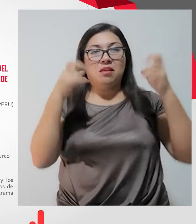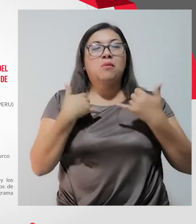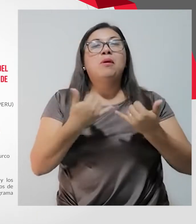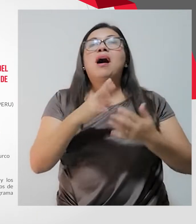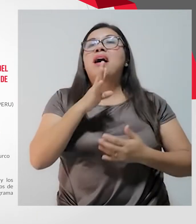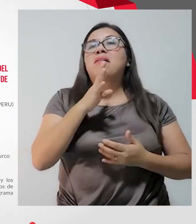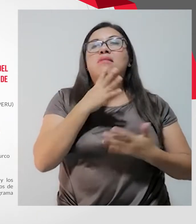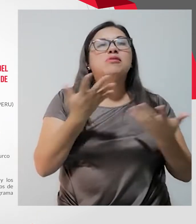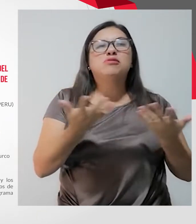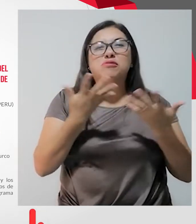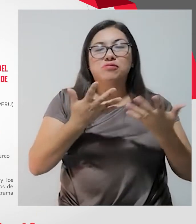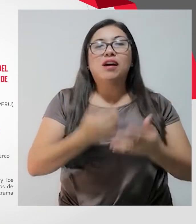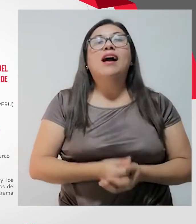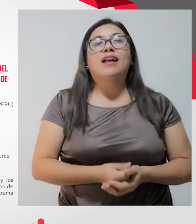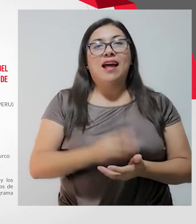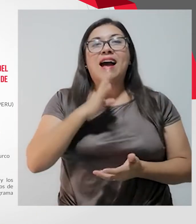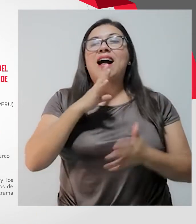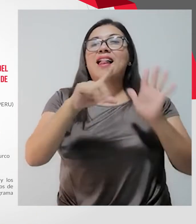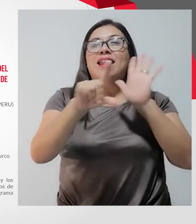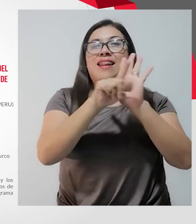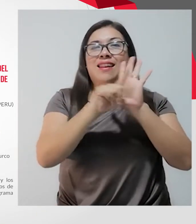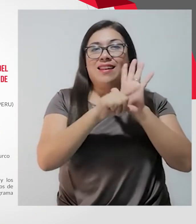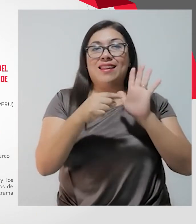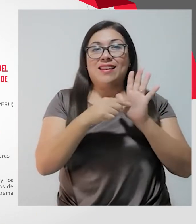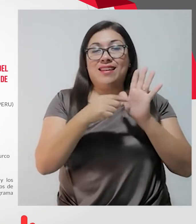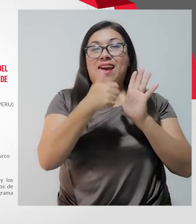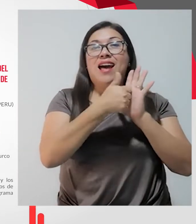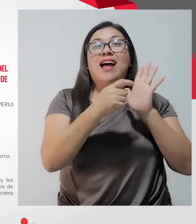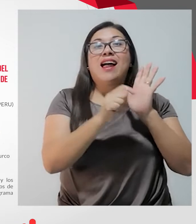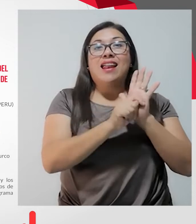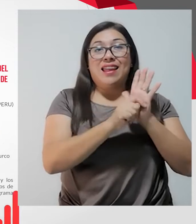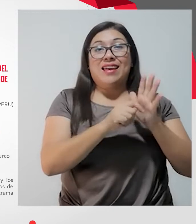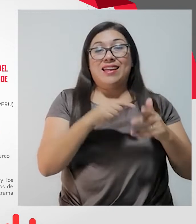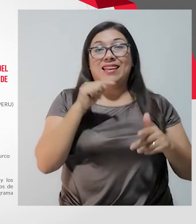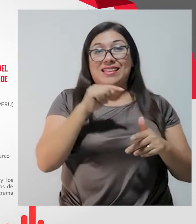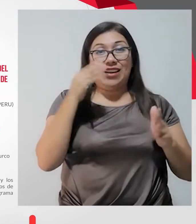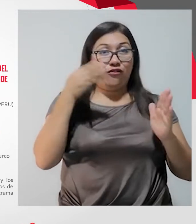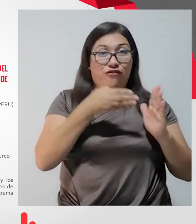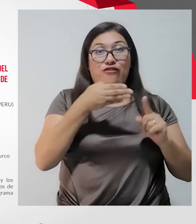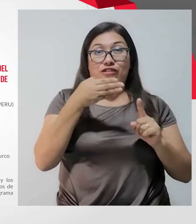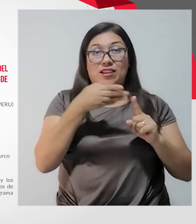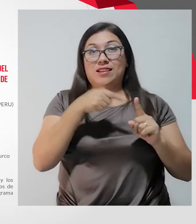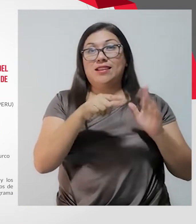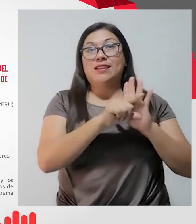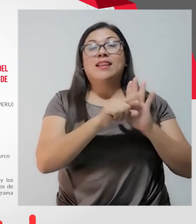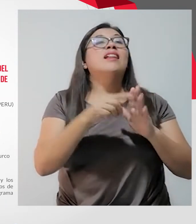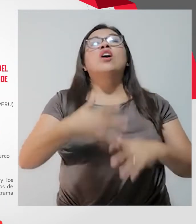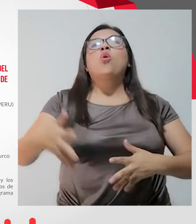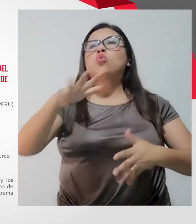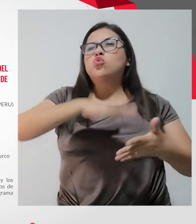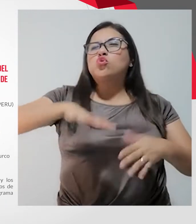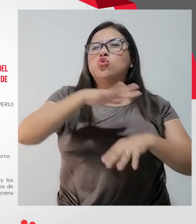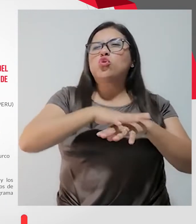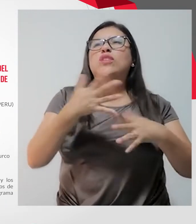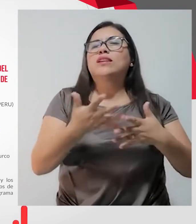quiero hablar acerca de la ley, del artículo octavo de la ley, el derecho que